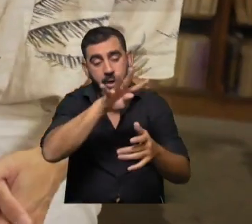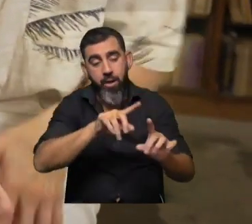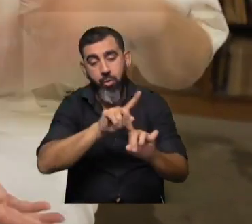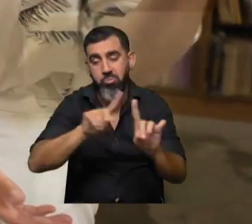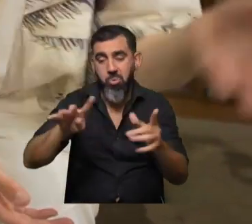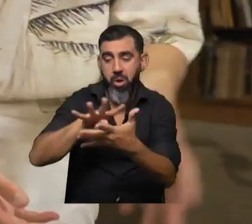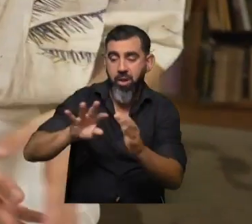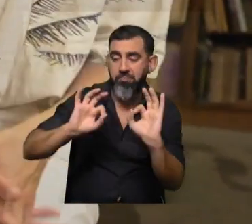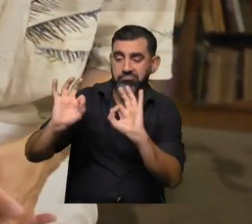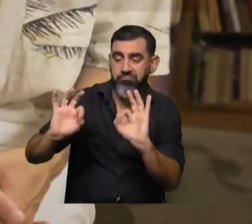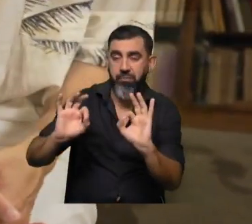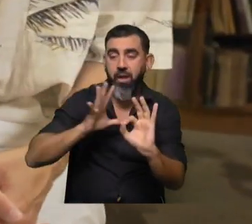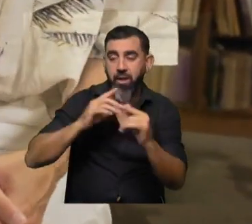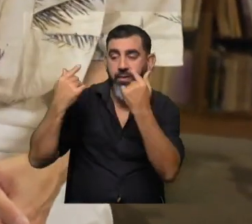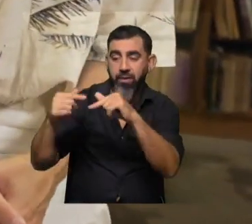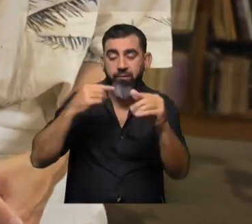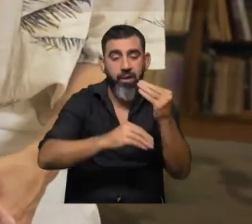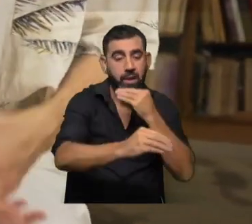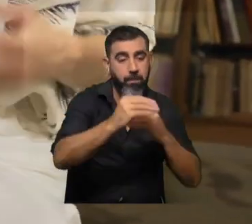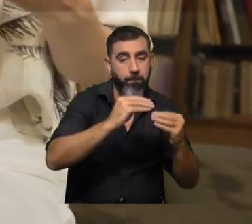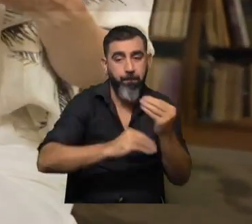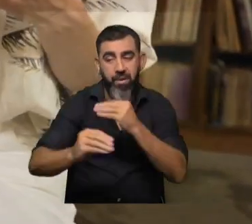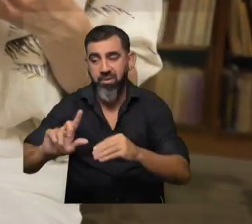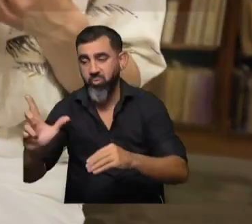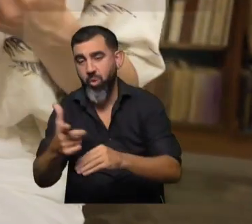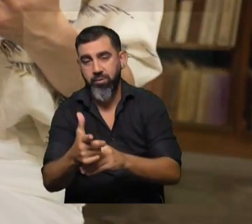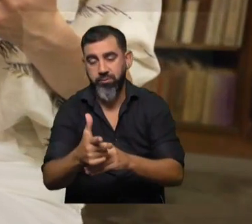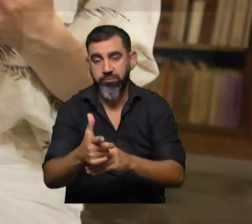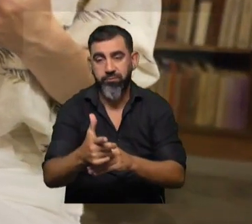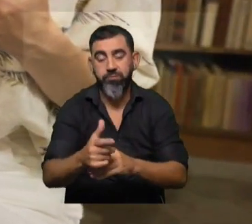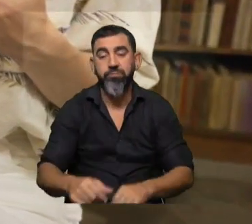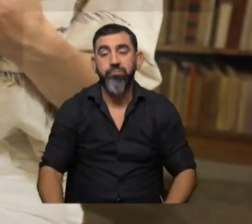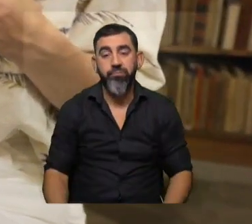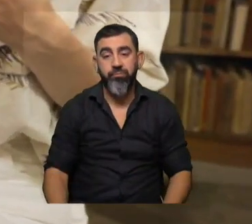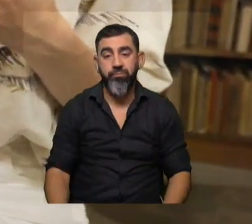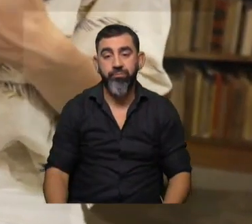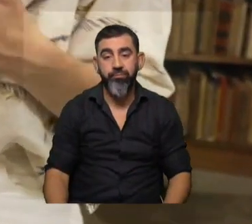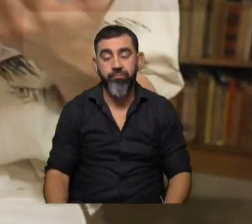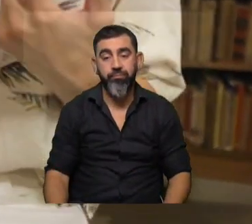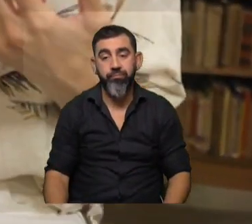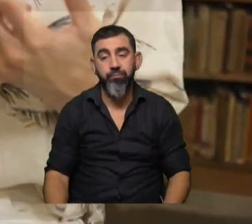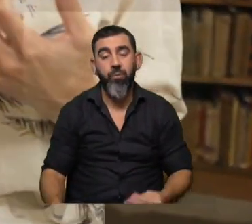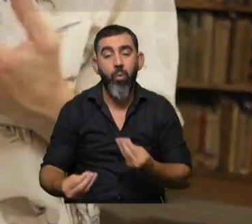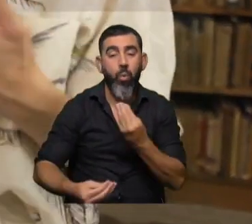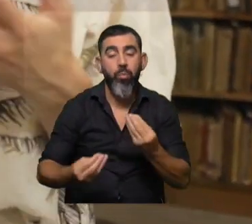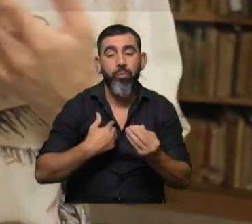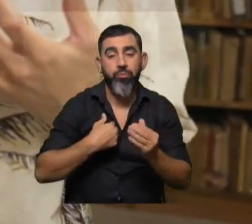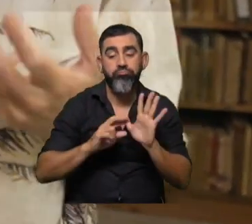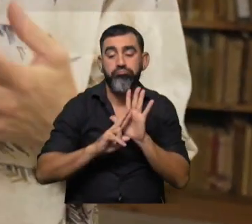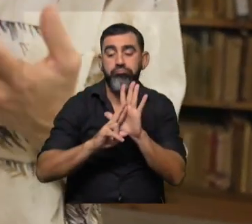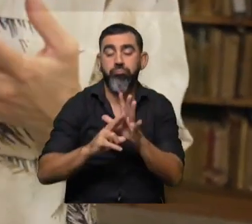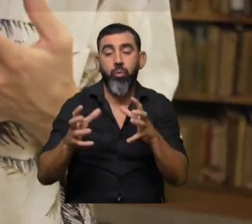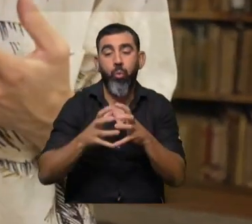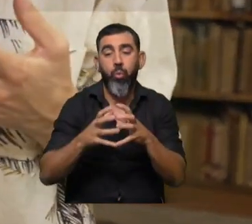que leían otro tipo de extractos. Y esto tiene que ver con cómo me represento a un grupo